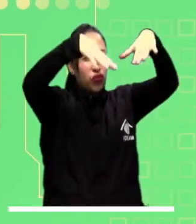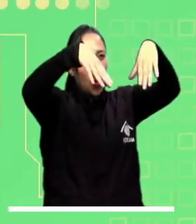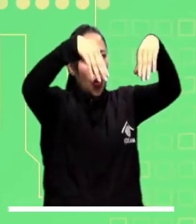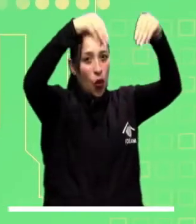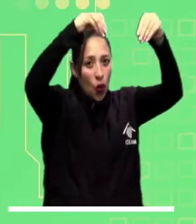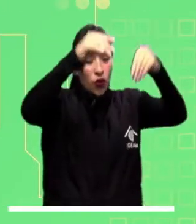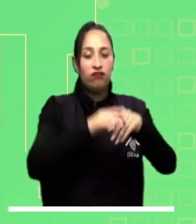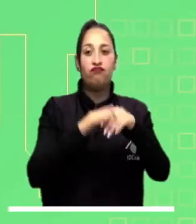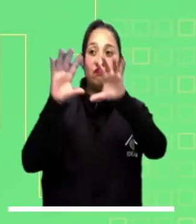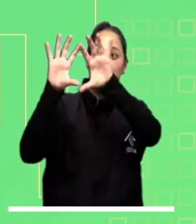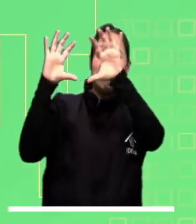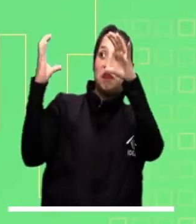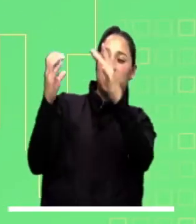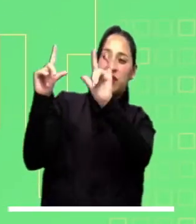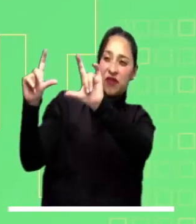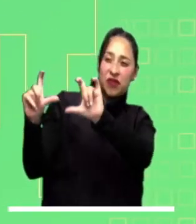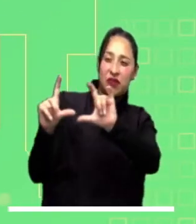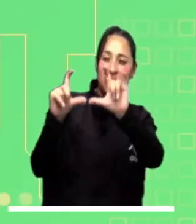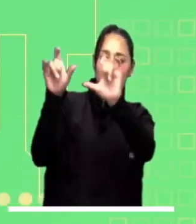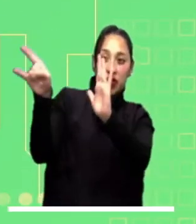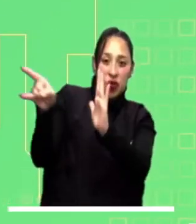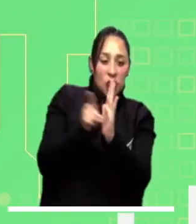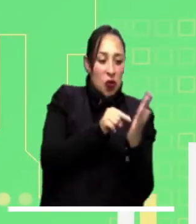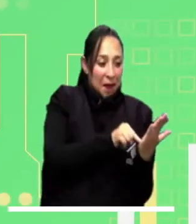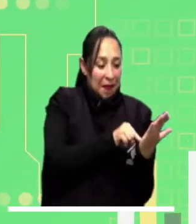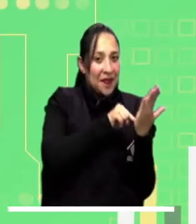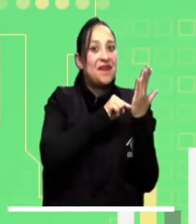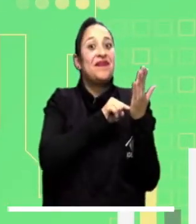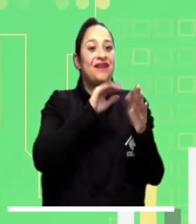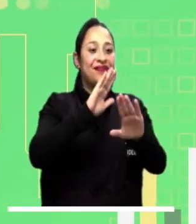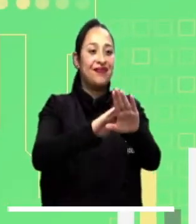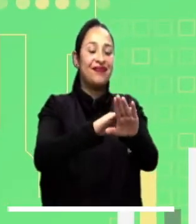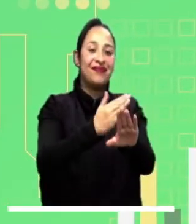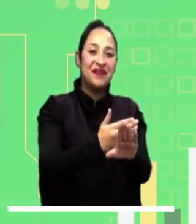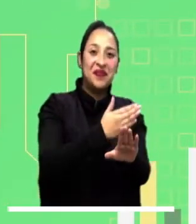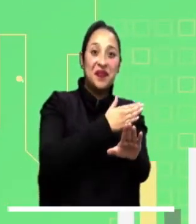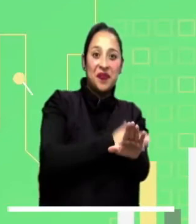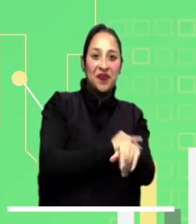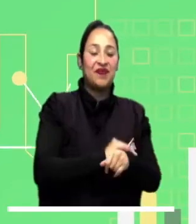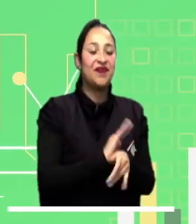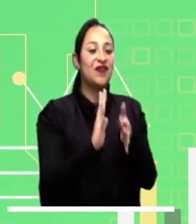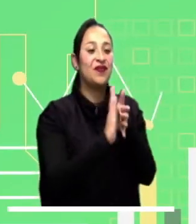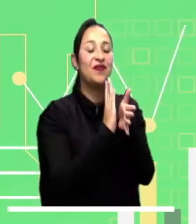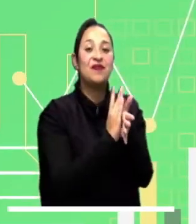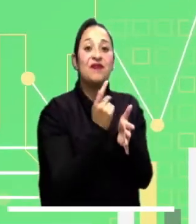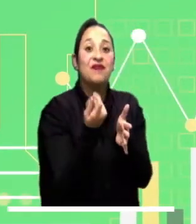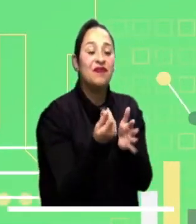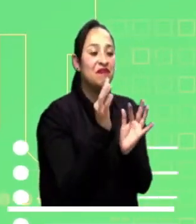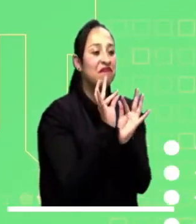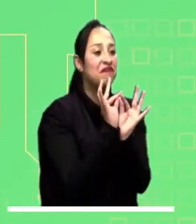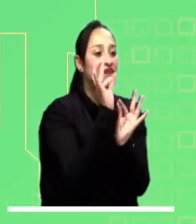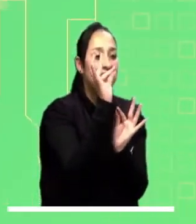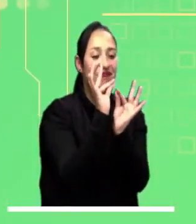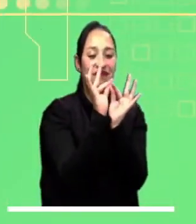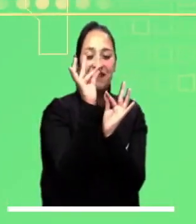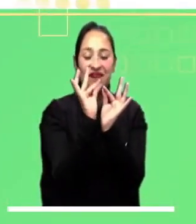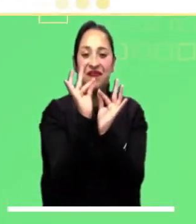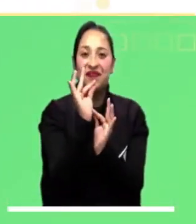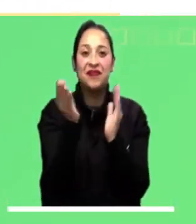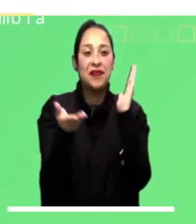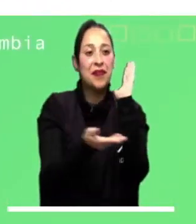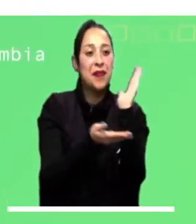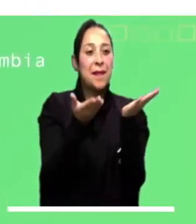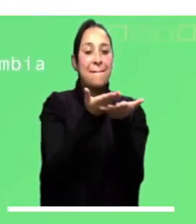del tiempo, las imágenes satelitales y conozca las principales alertas tempranas. Información detallada a nivel municipal,